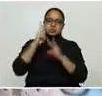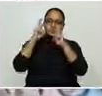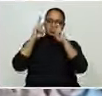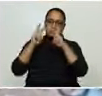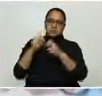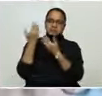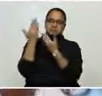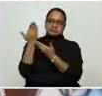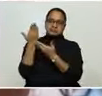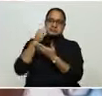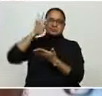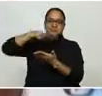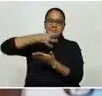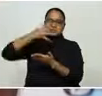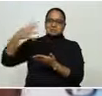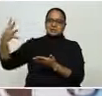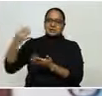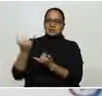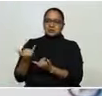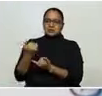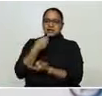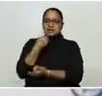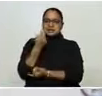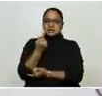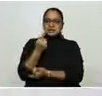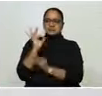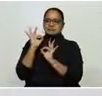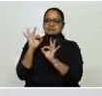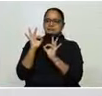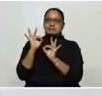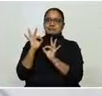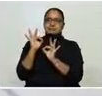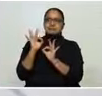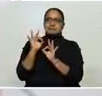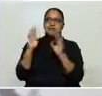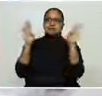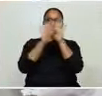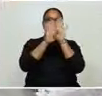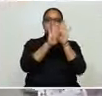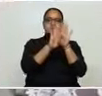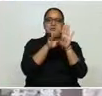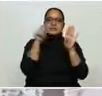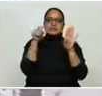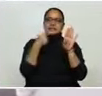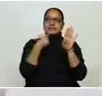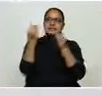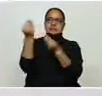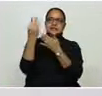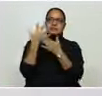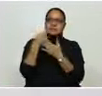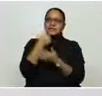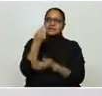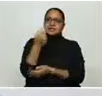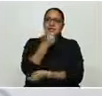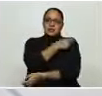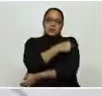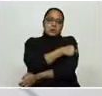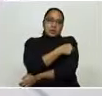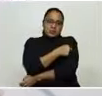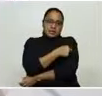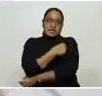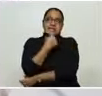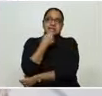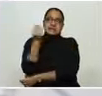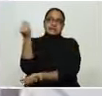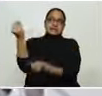En este momento nos alegra porque ha habido un impacto, porque también nos mide, ese termómetro que nos mide es el hospital, los